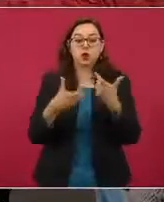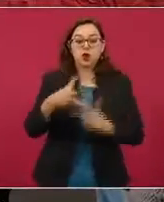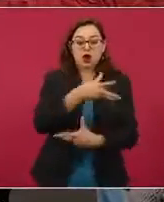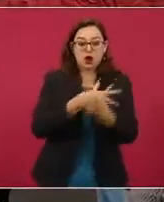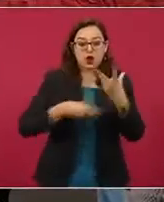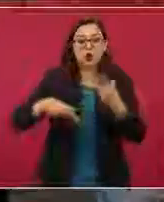presidente.